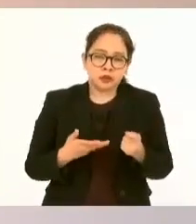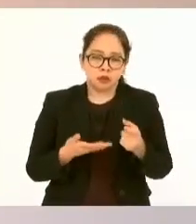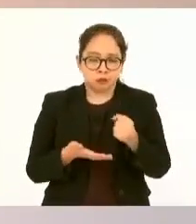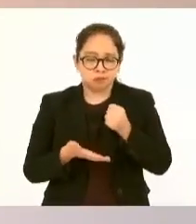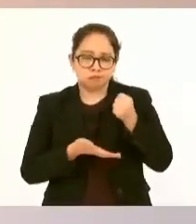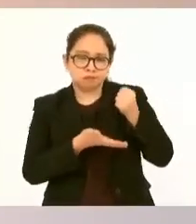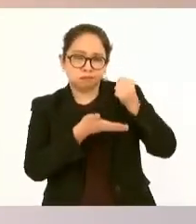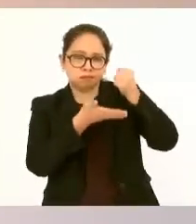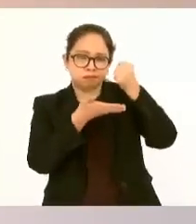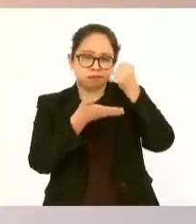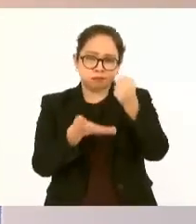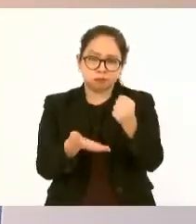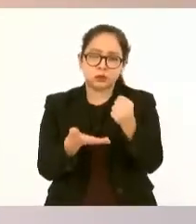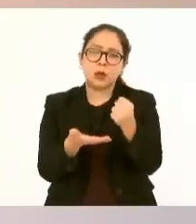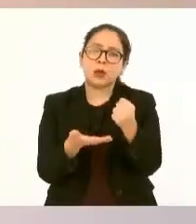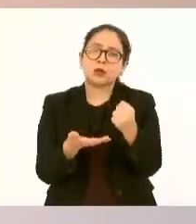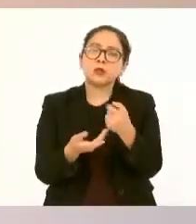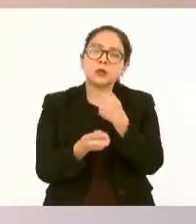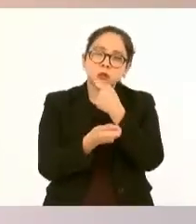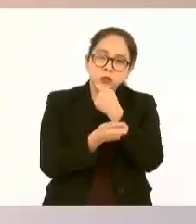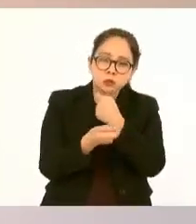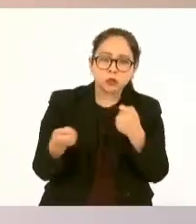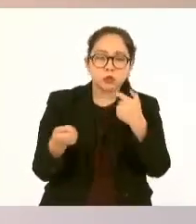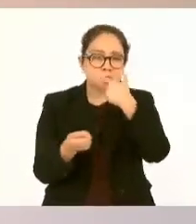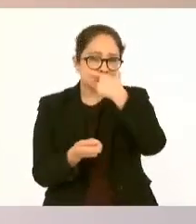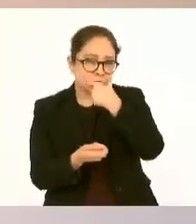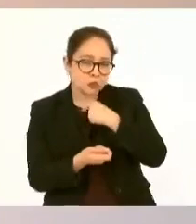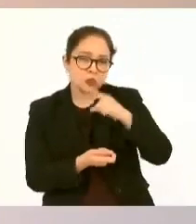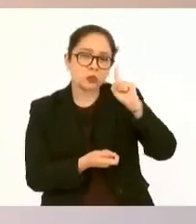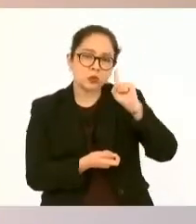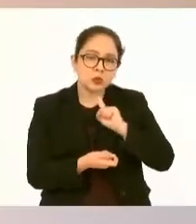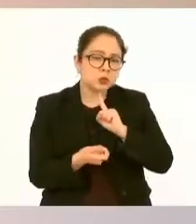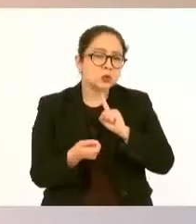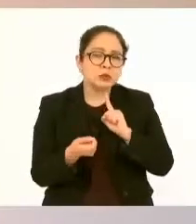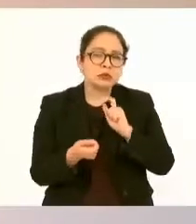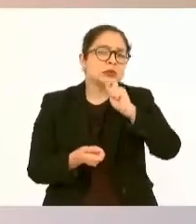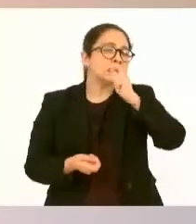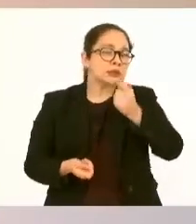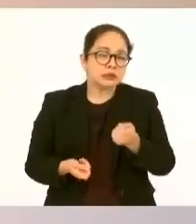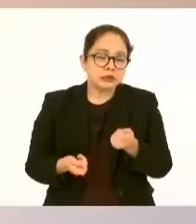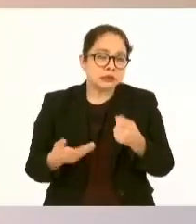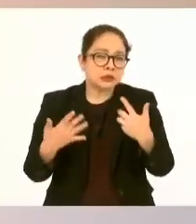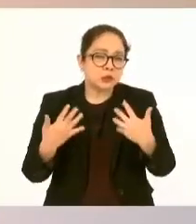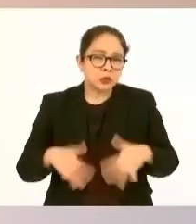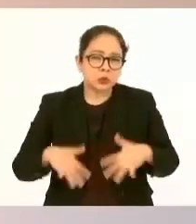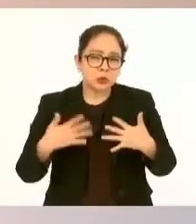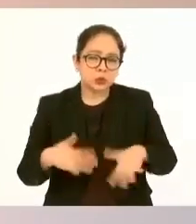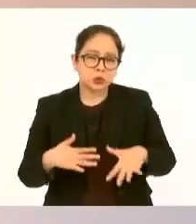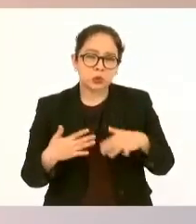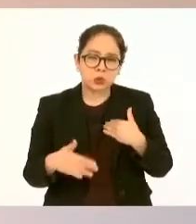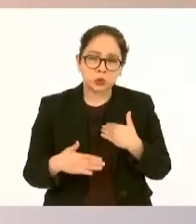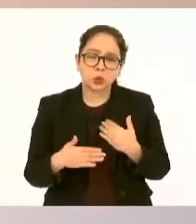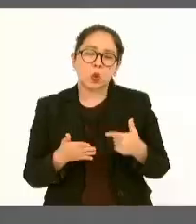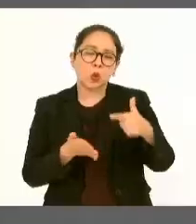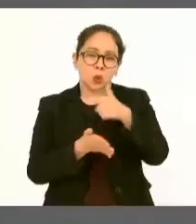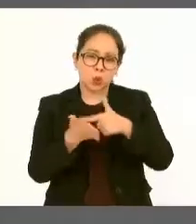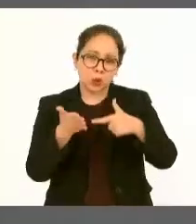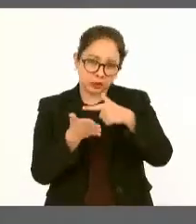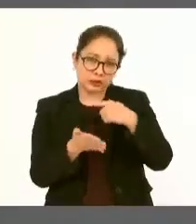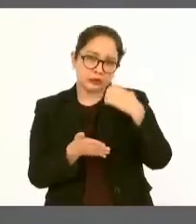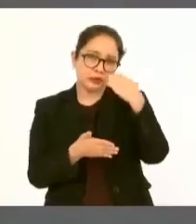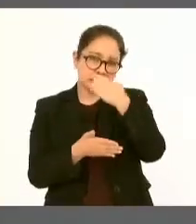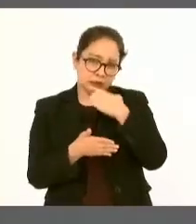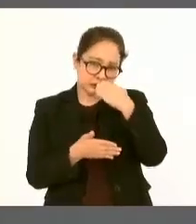niñas, niños que están en estancias infantiles mientras